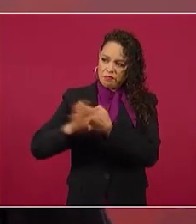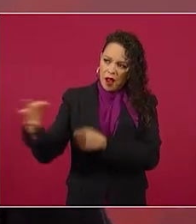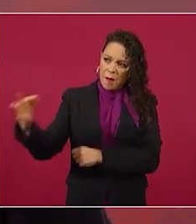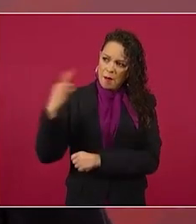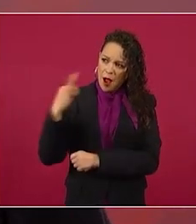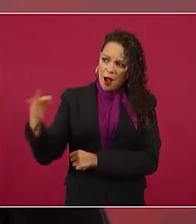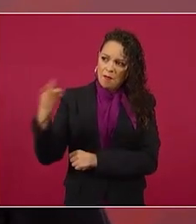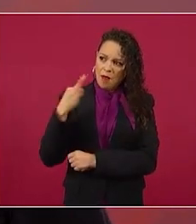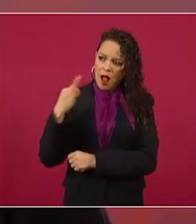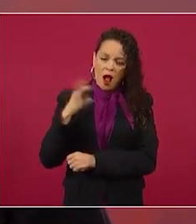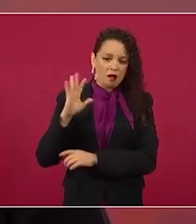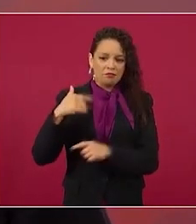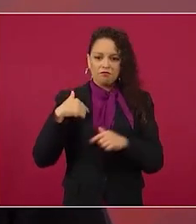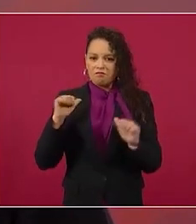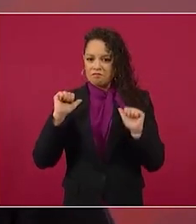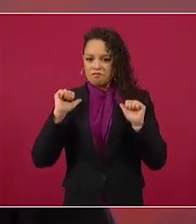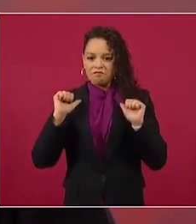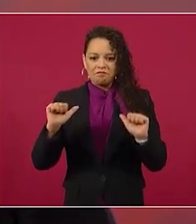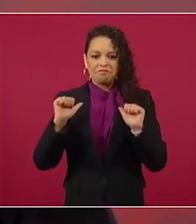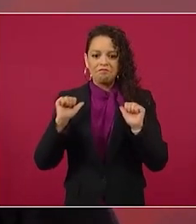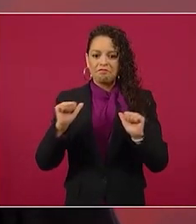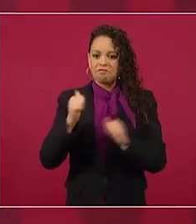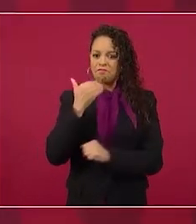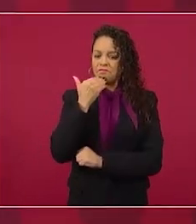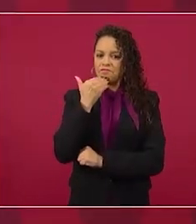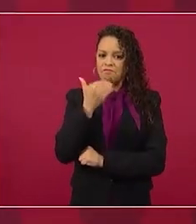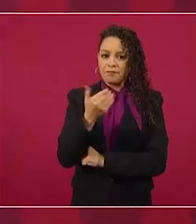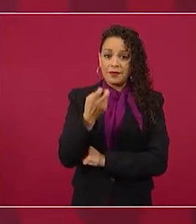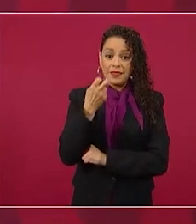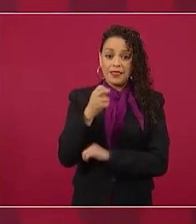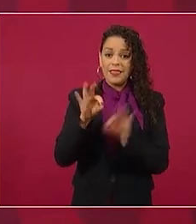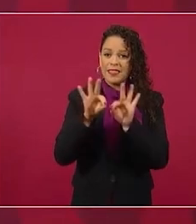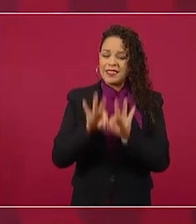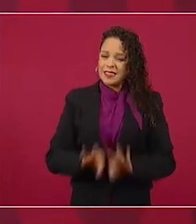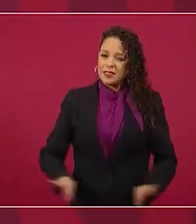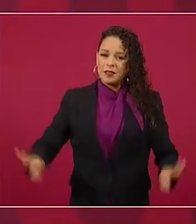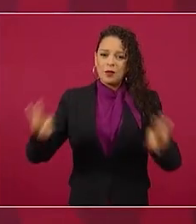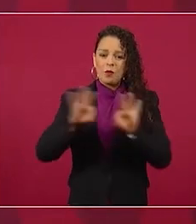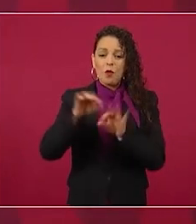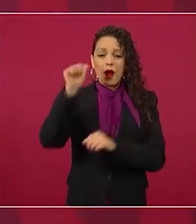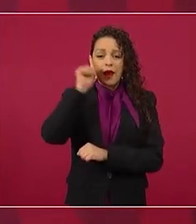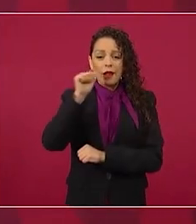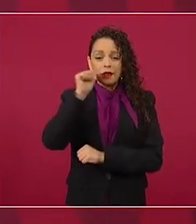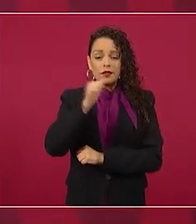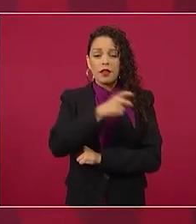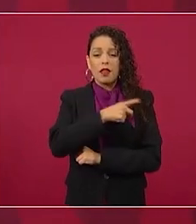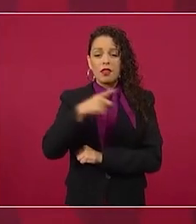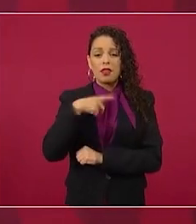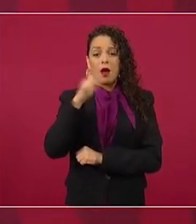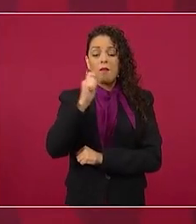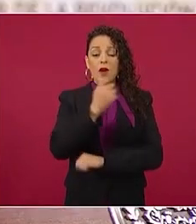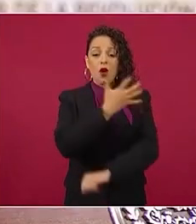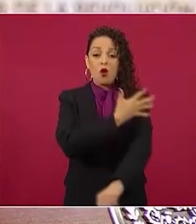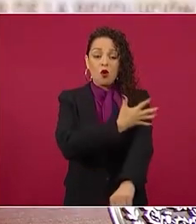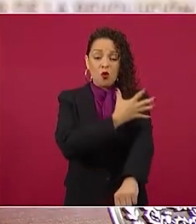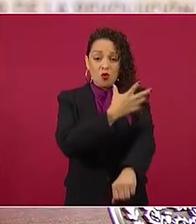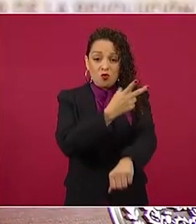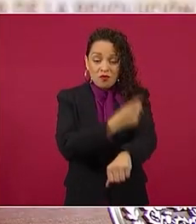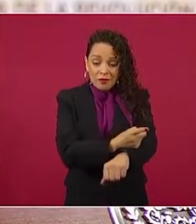pero eso es muy importante la honestidad no se puede